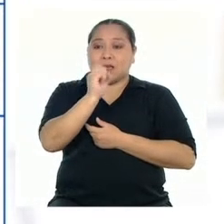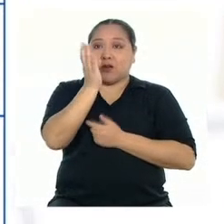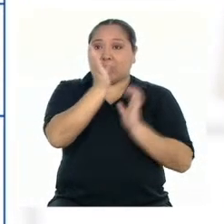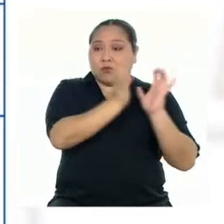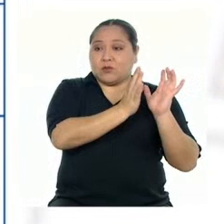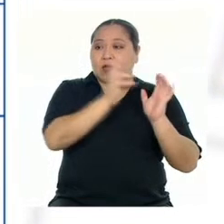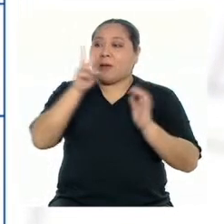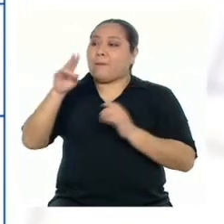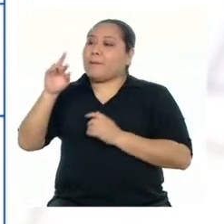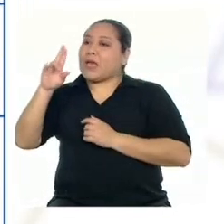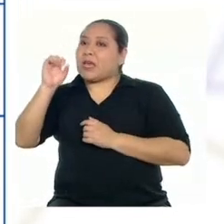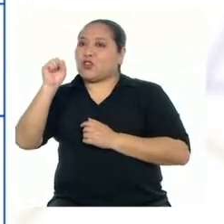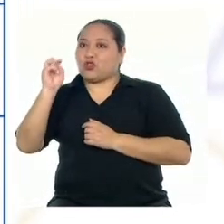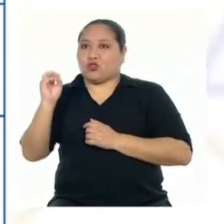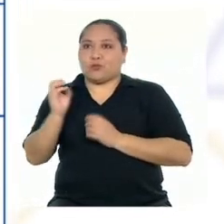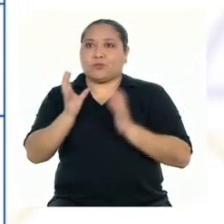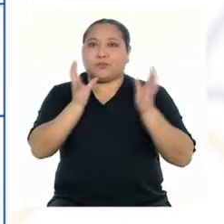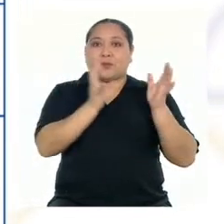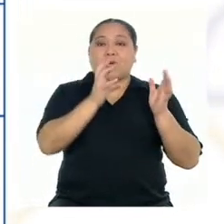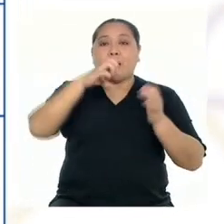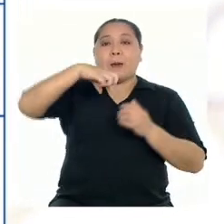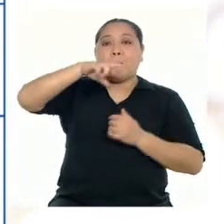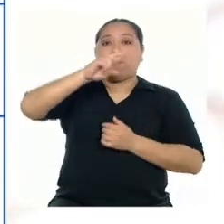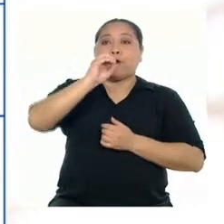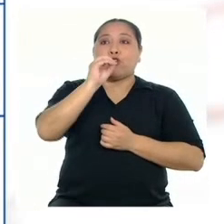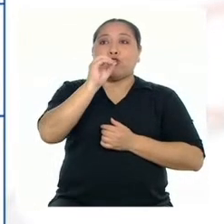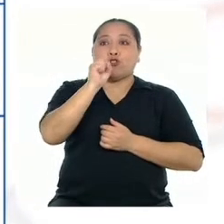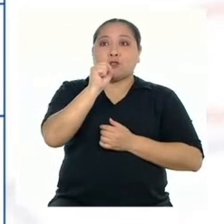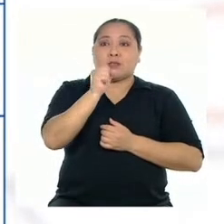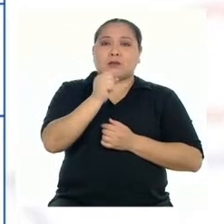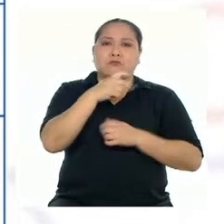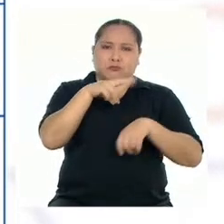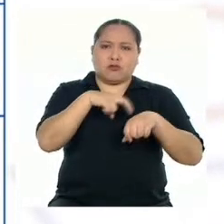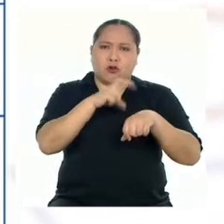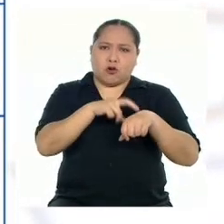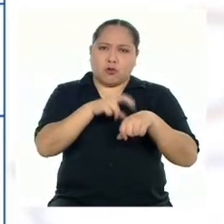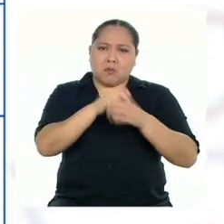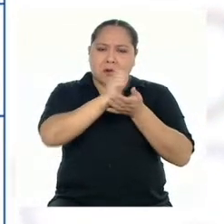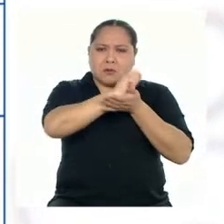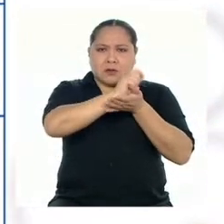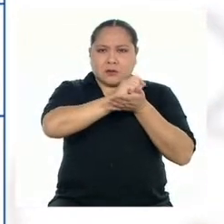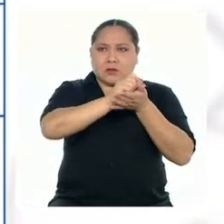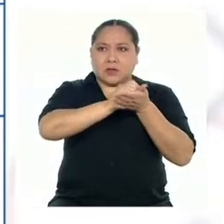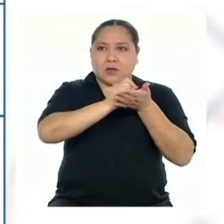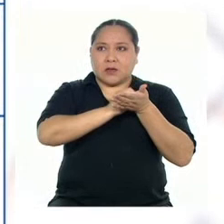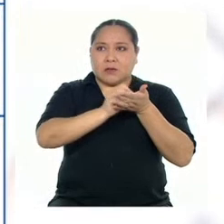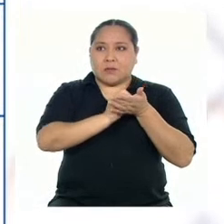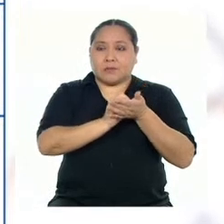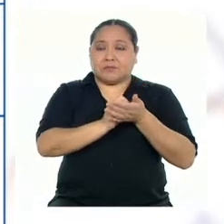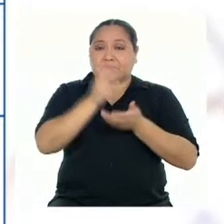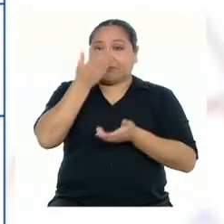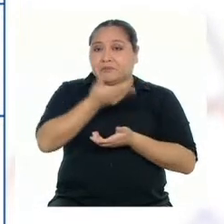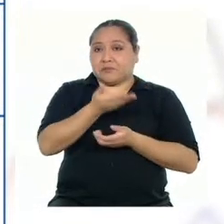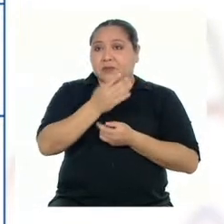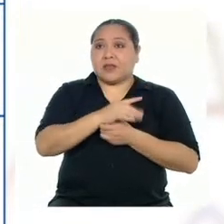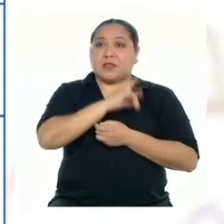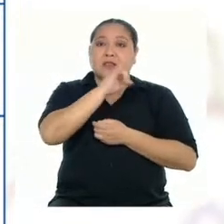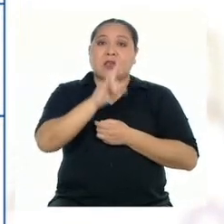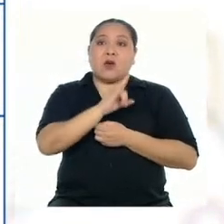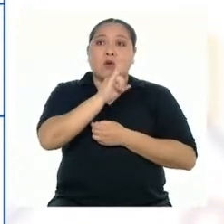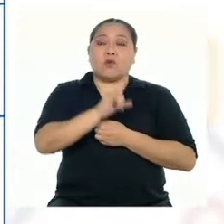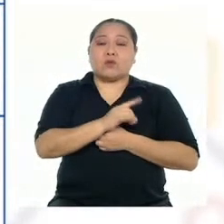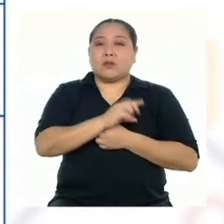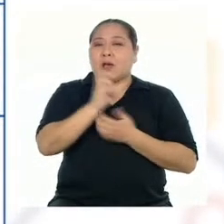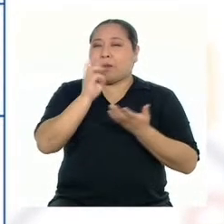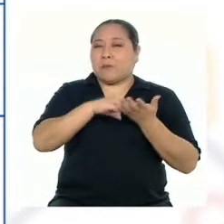Por un lado, la prosa es la forma que adoptamos naturalmente para escribir. Por lo general, se emplea